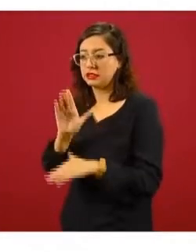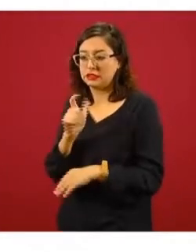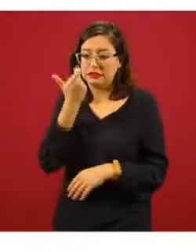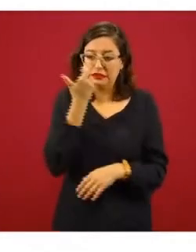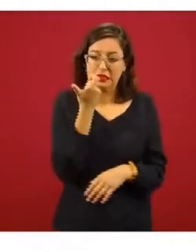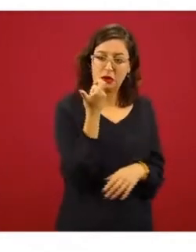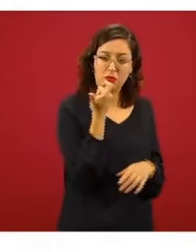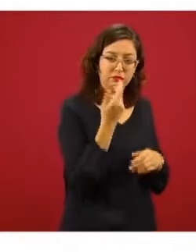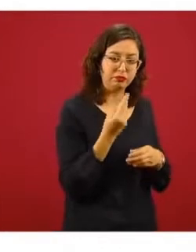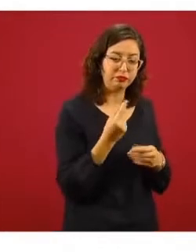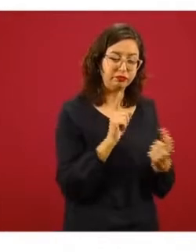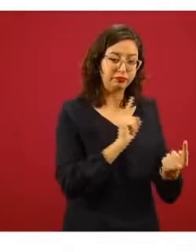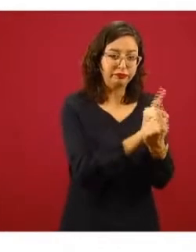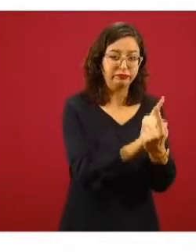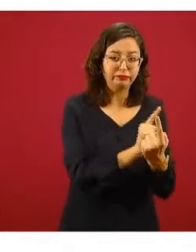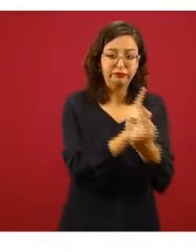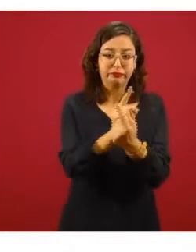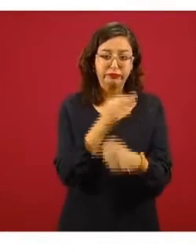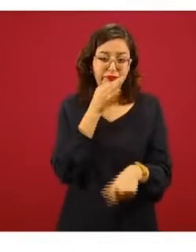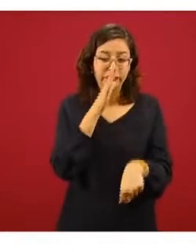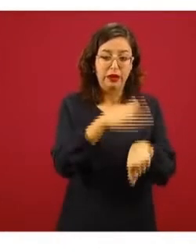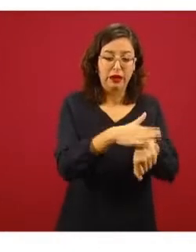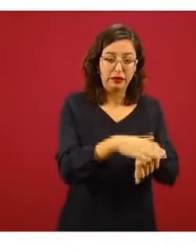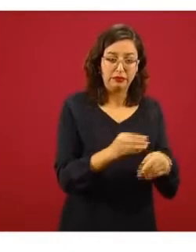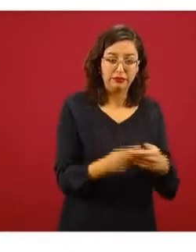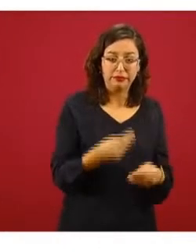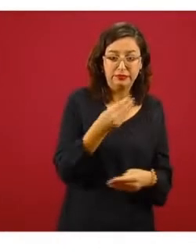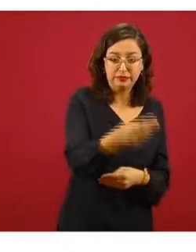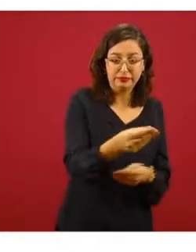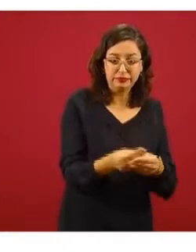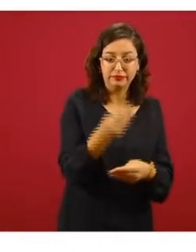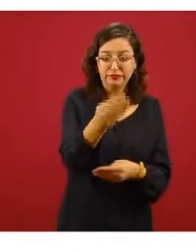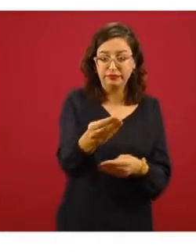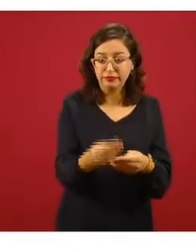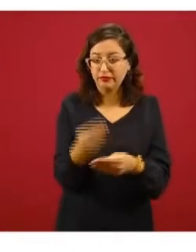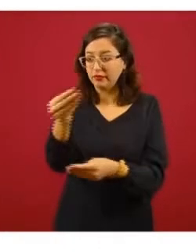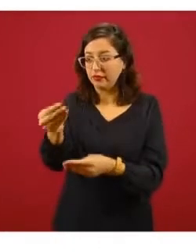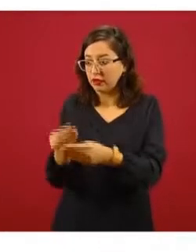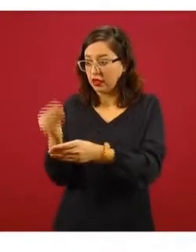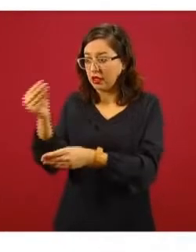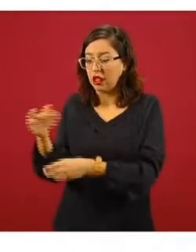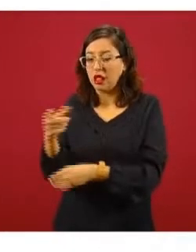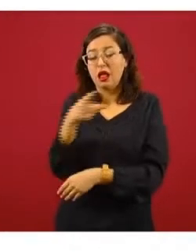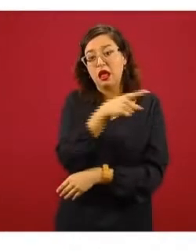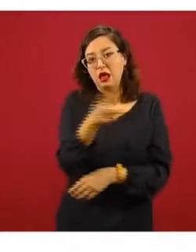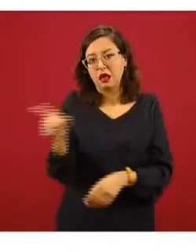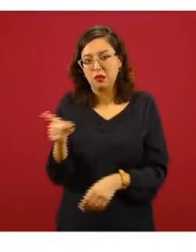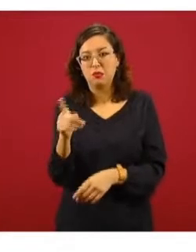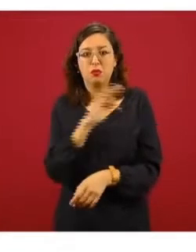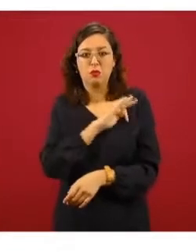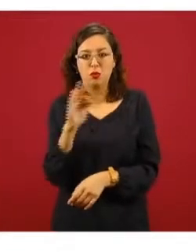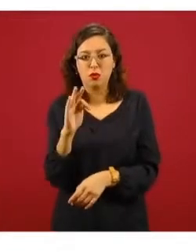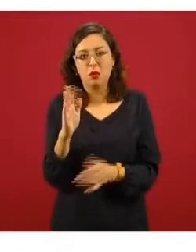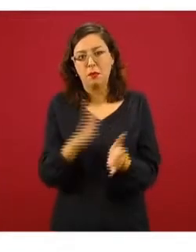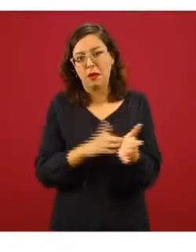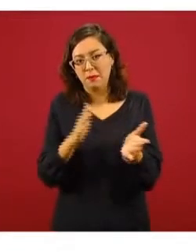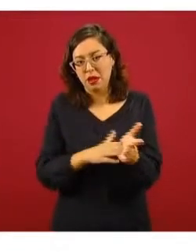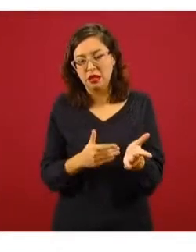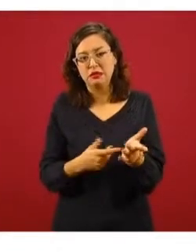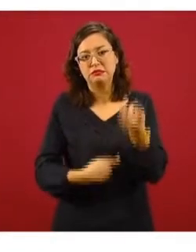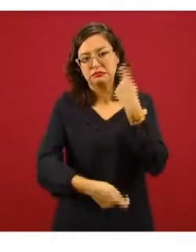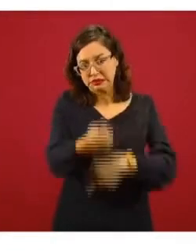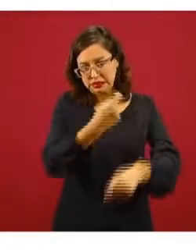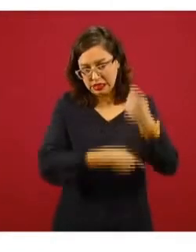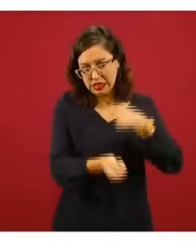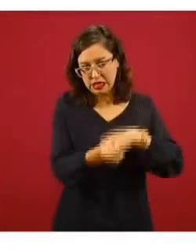para entregarles un aviso de cobro con el que pudieran acercarse a alguna institución bancaria a